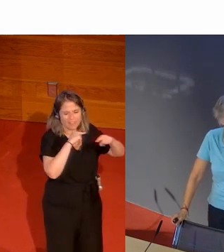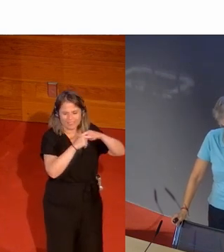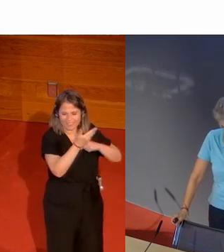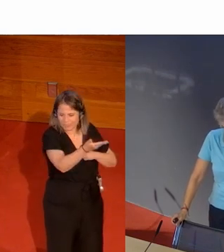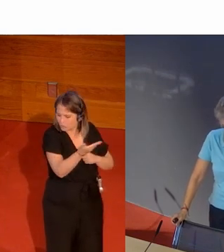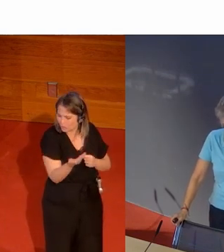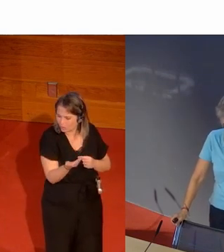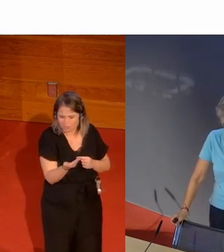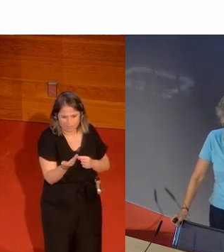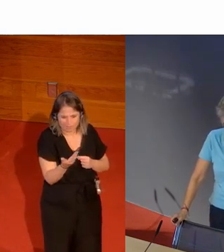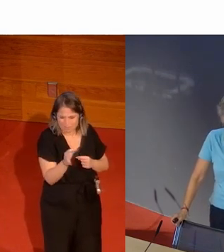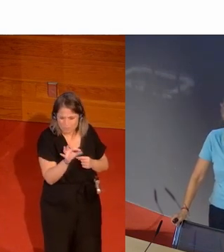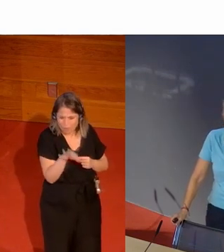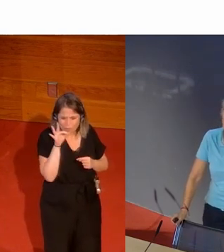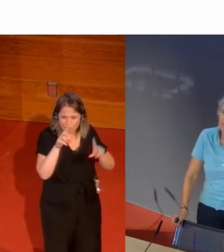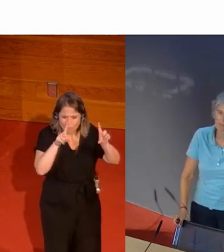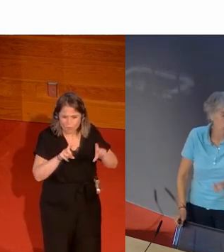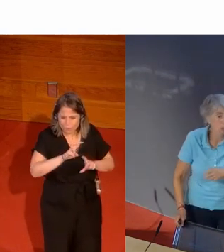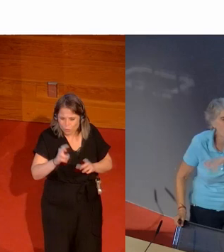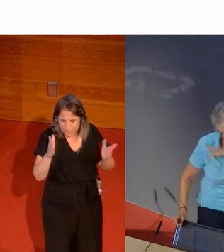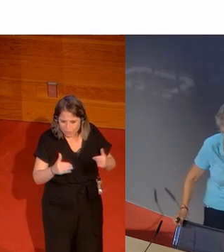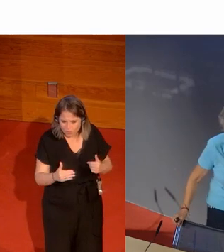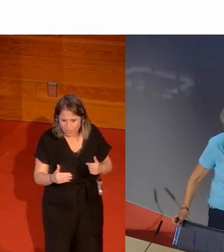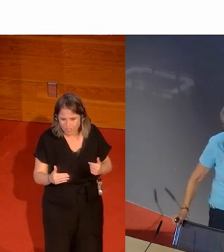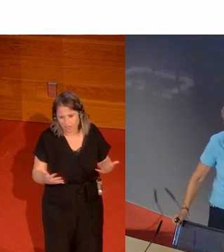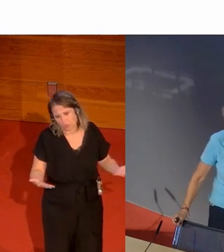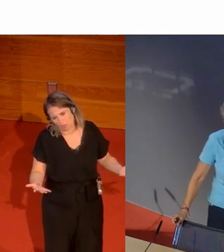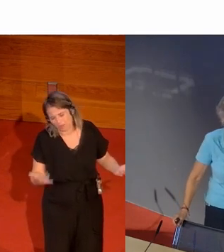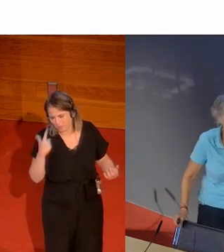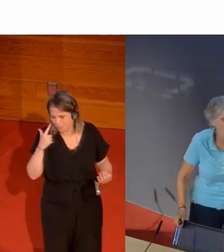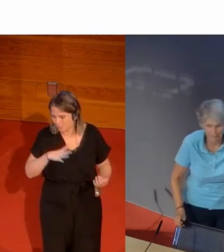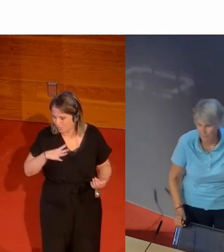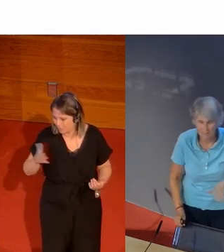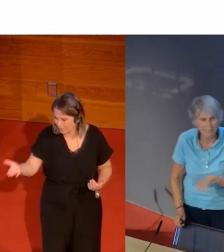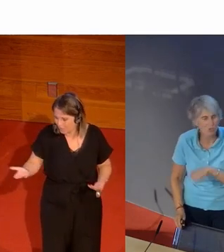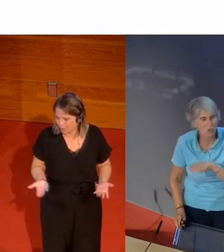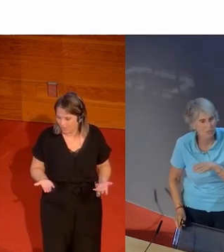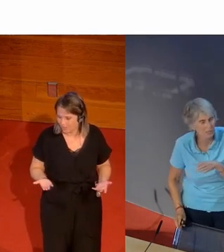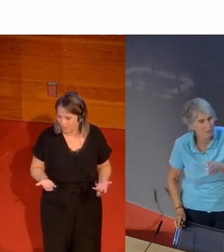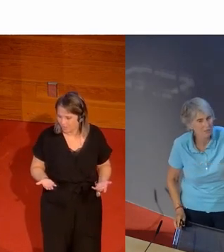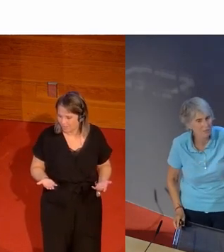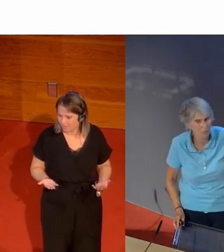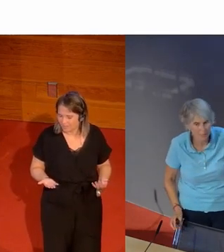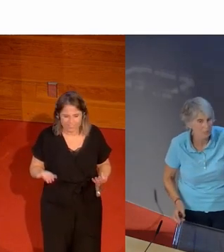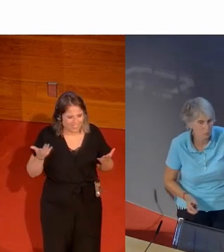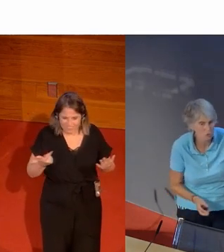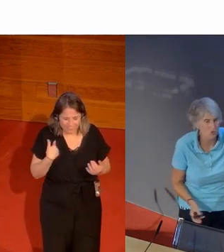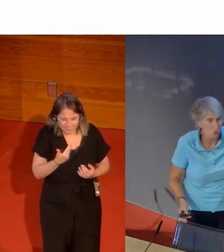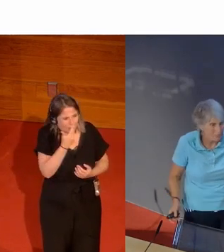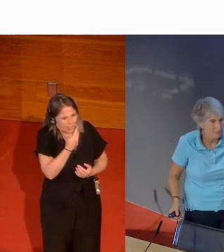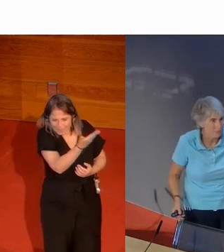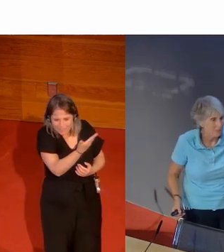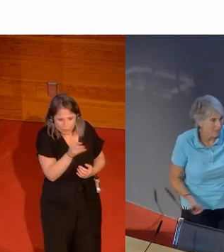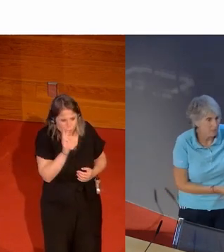le dije oye ¿no tenéis otra foto? mujer digo no mujer nada mujer nada es que esto es que es que de verdad es